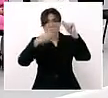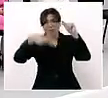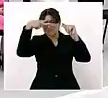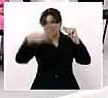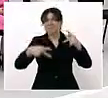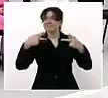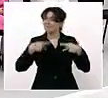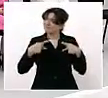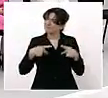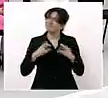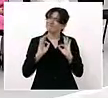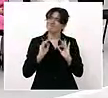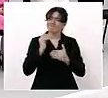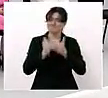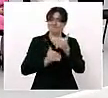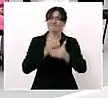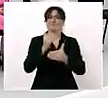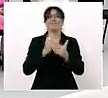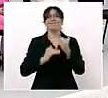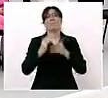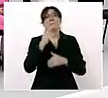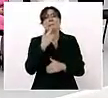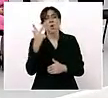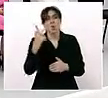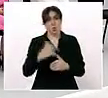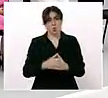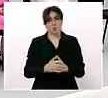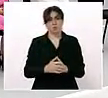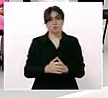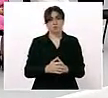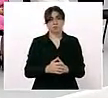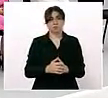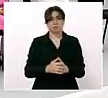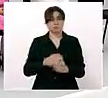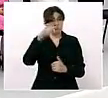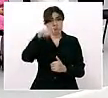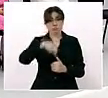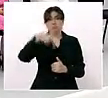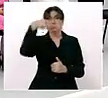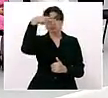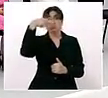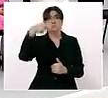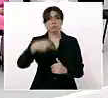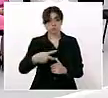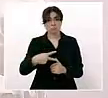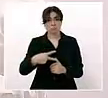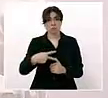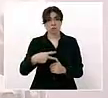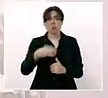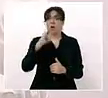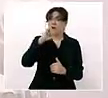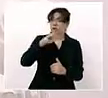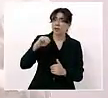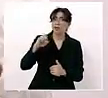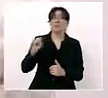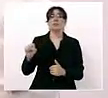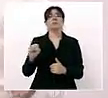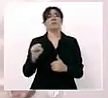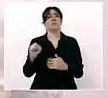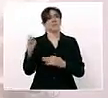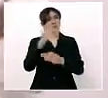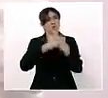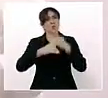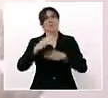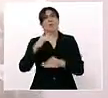hacer realidad el ideal de que el mexicano tenga seguridad social desde